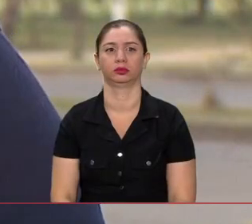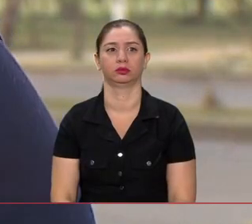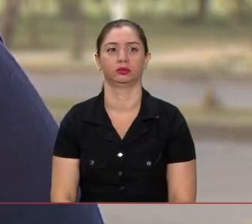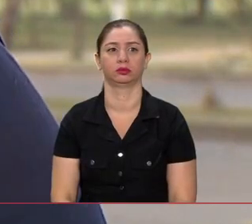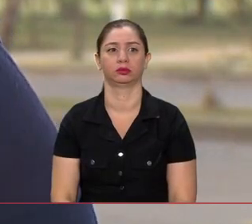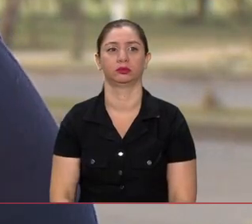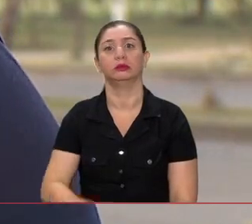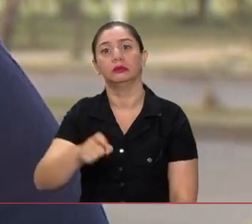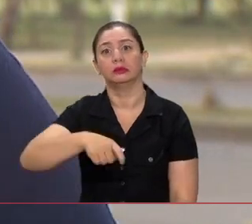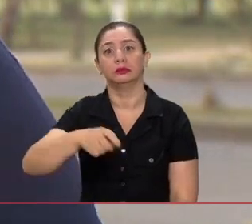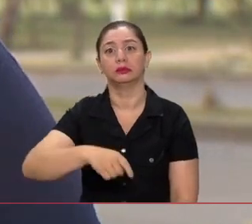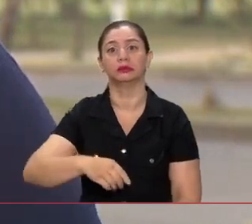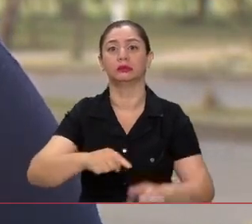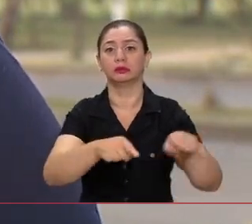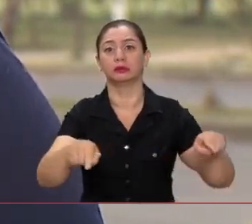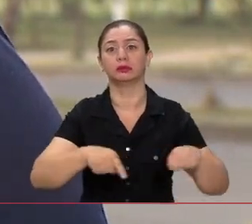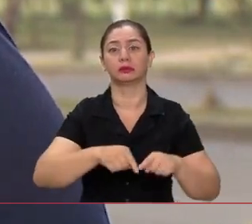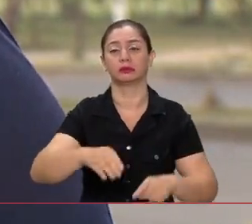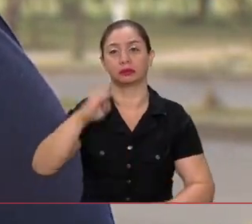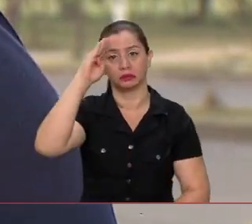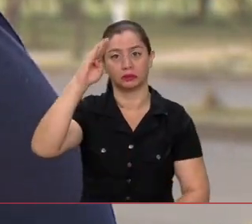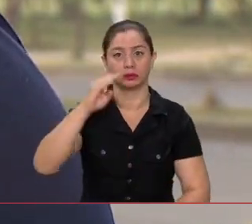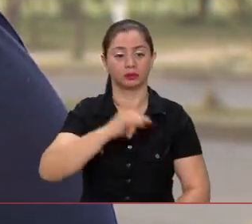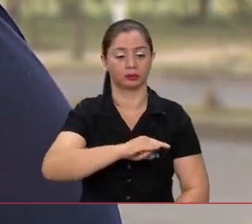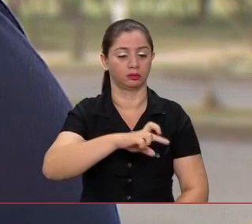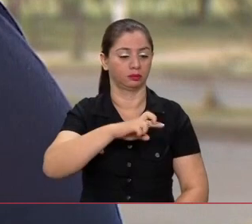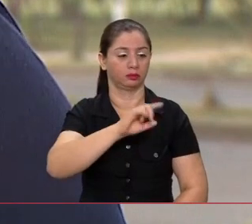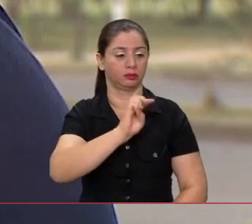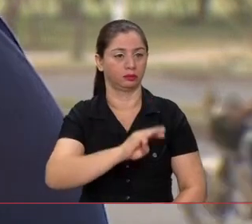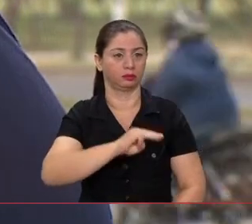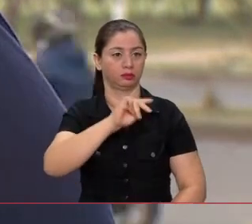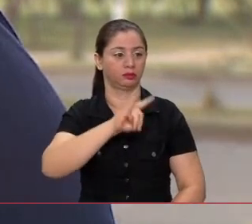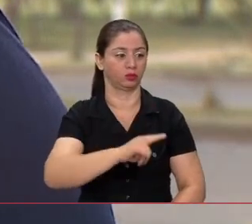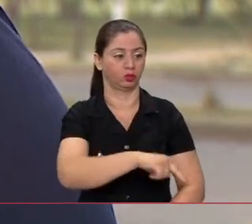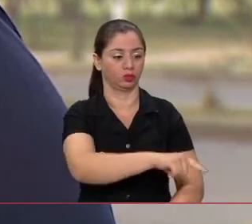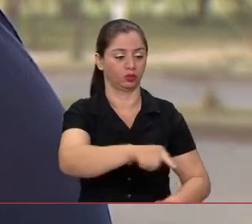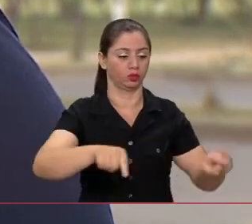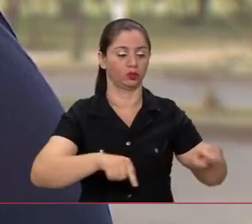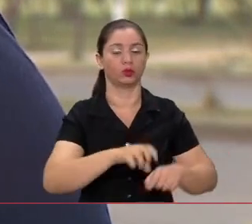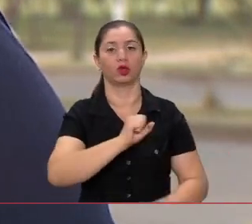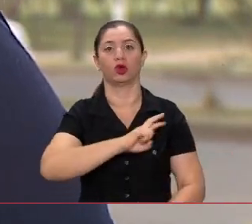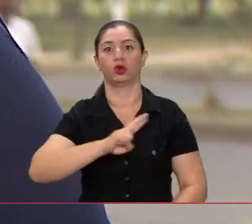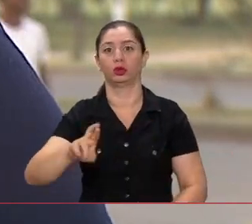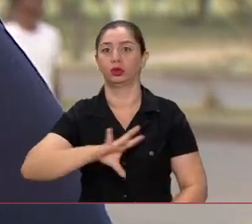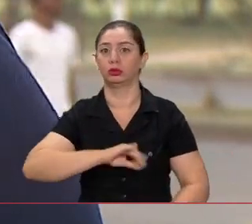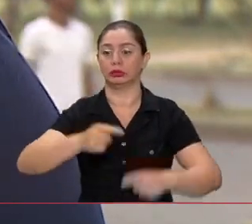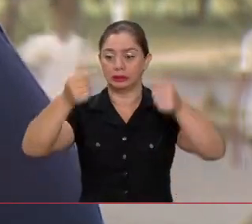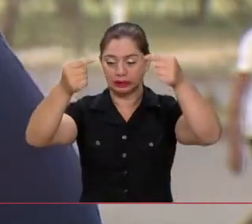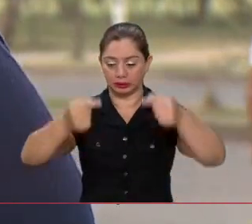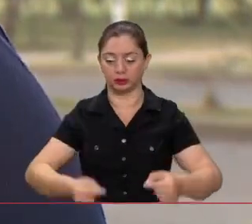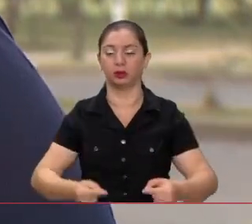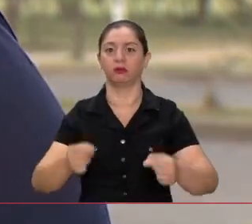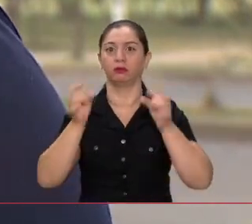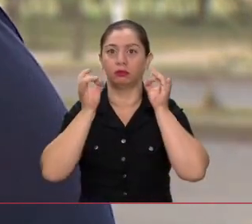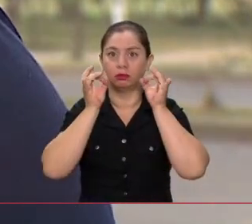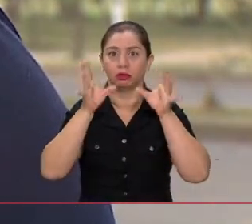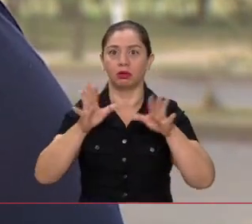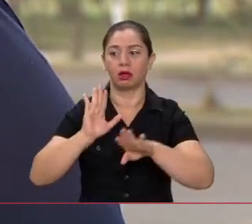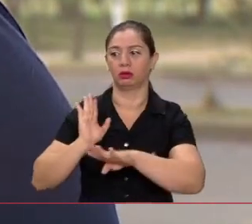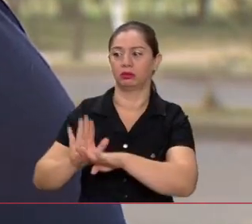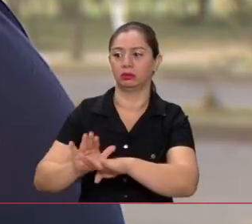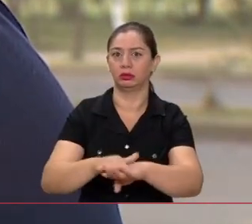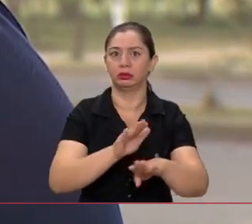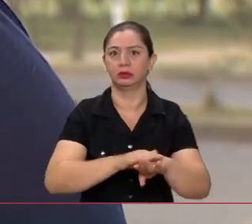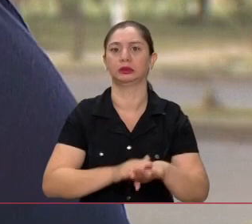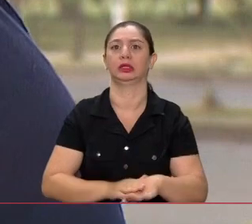Puesto de mando unificado por la vida y el desarrollo de los jóvenes del oriente. Y eso es ya. Las cifras, los acontecimientos nos están alertando